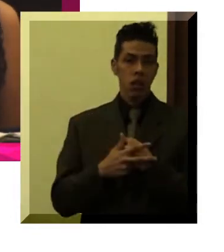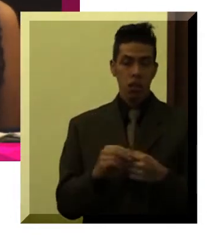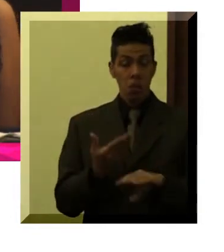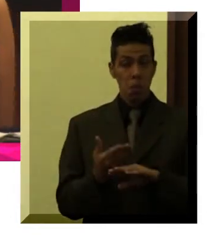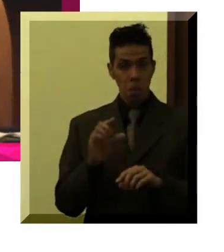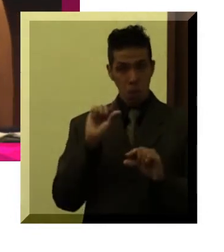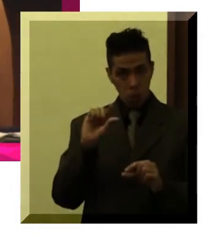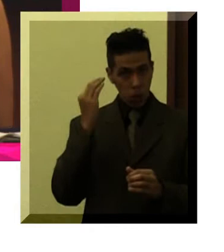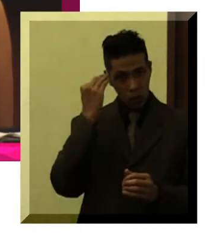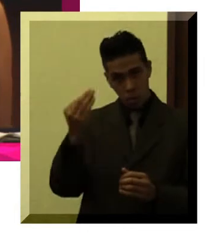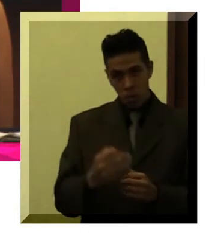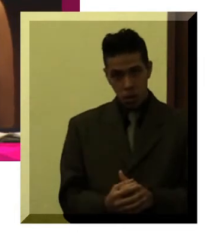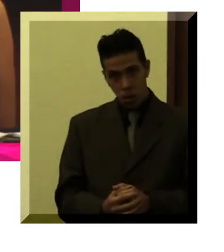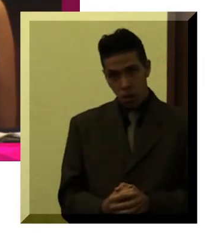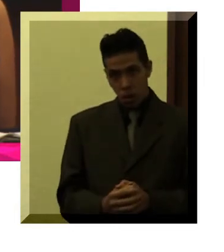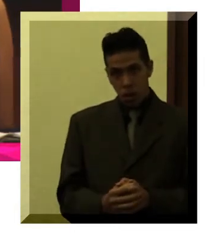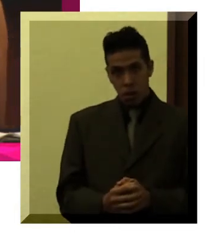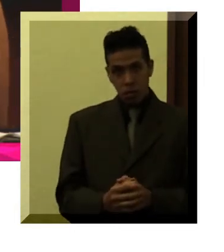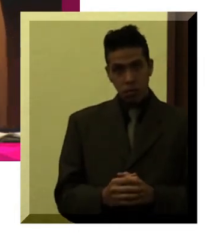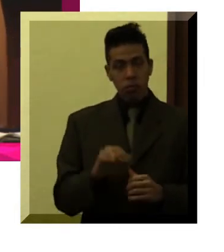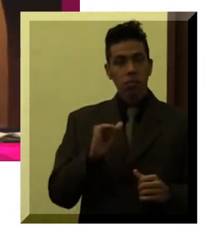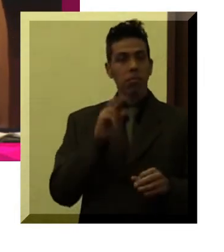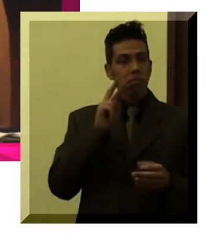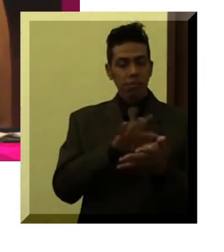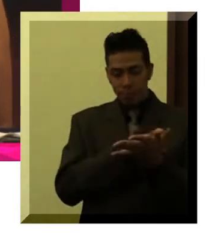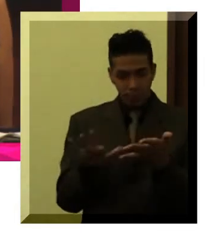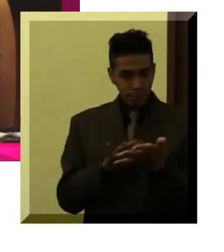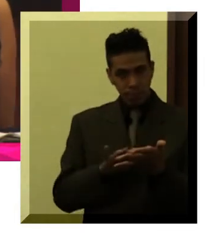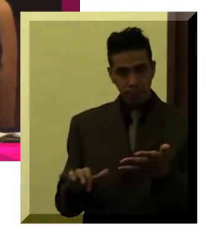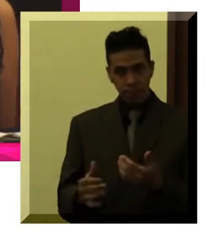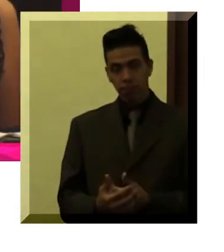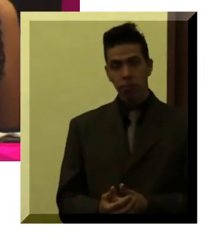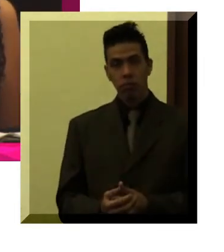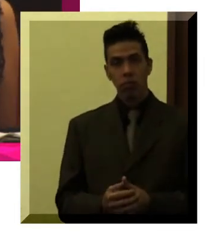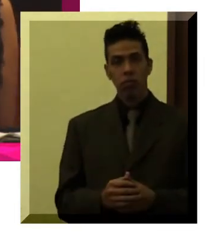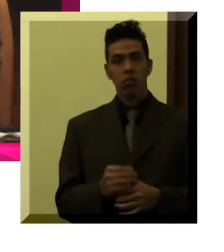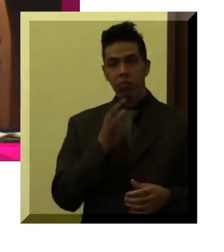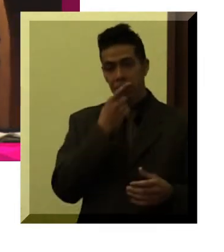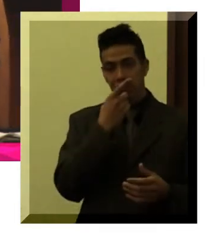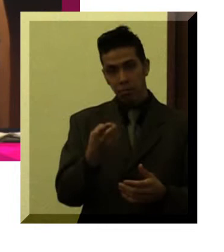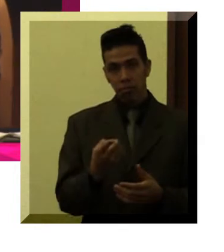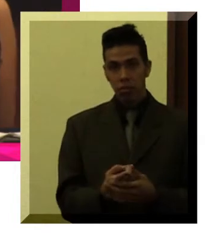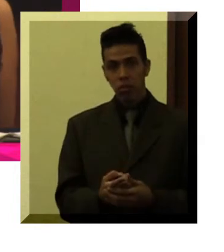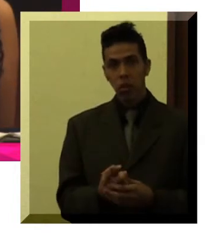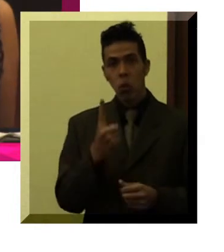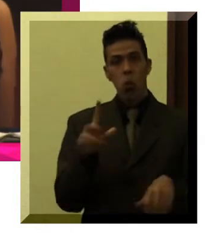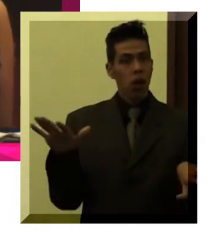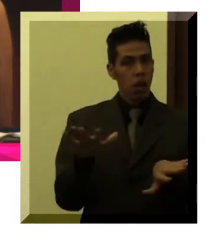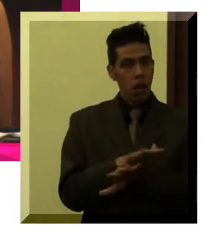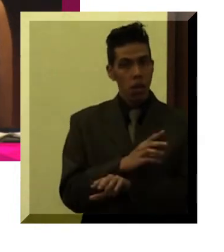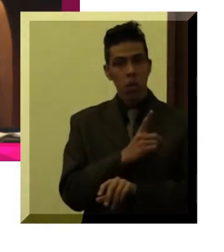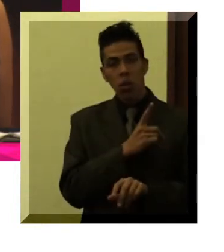textualmente, señala un cambio de paradigma de las